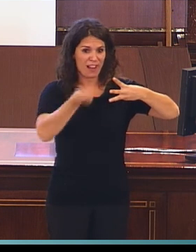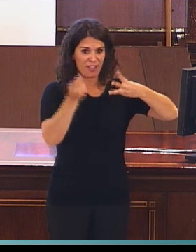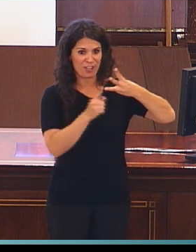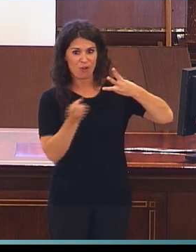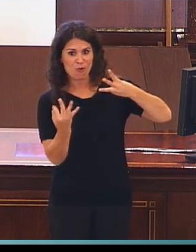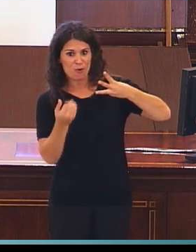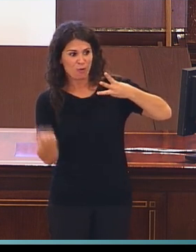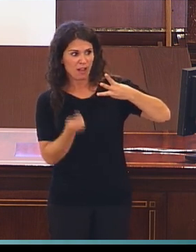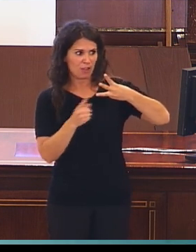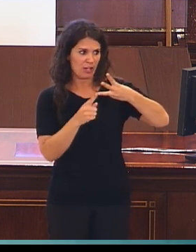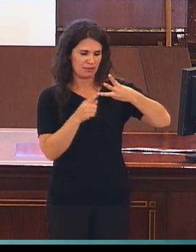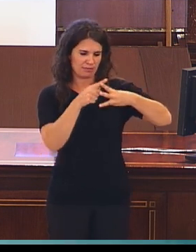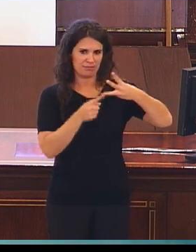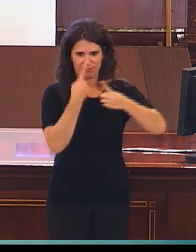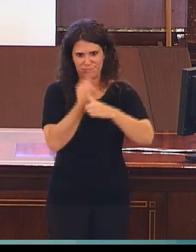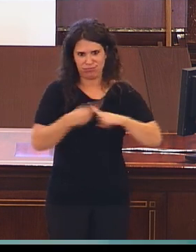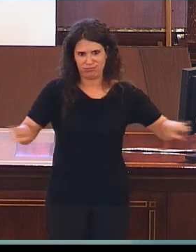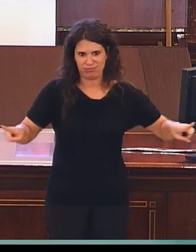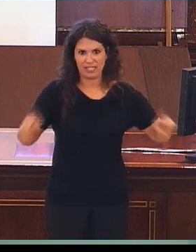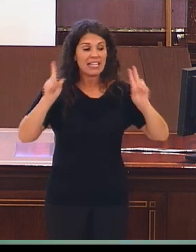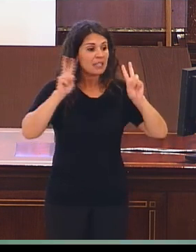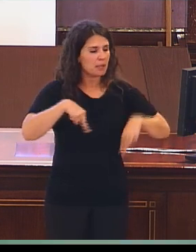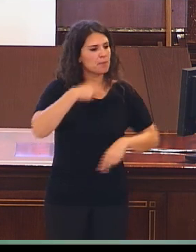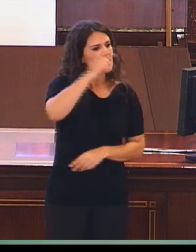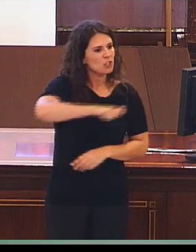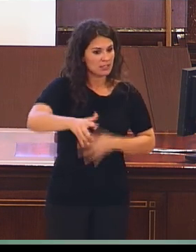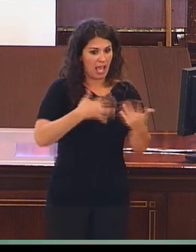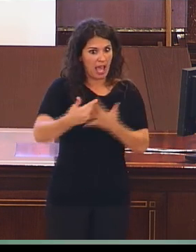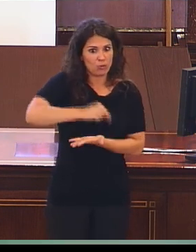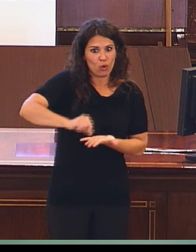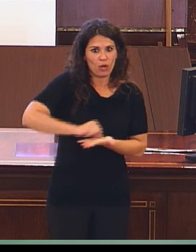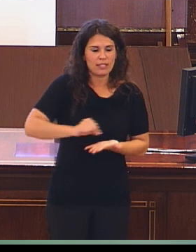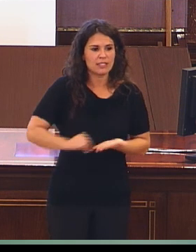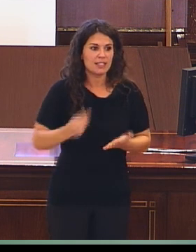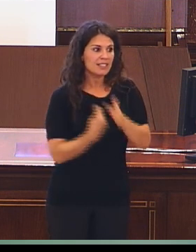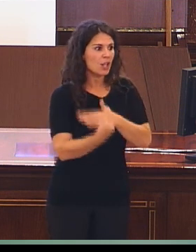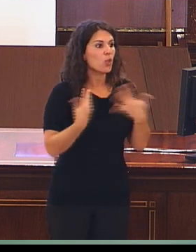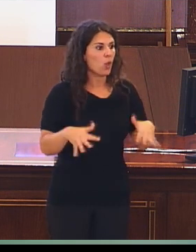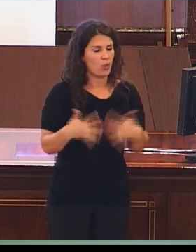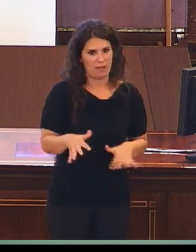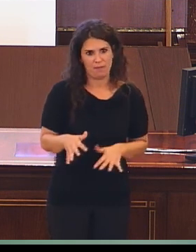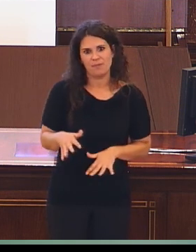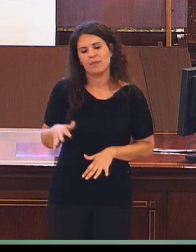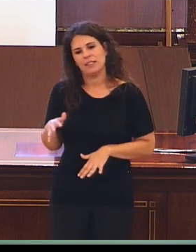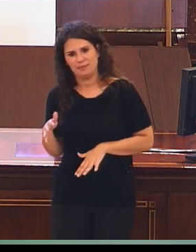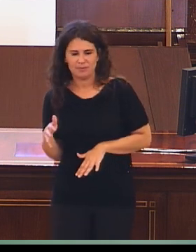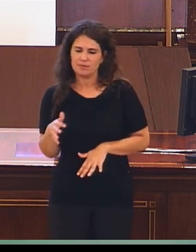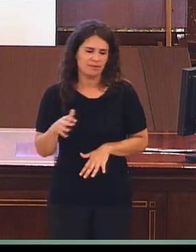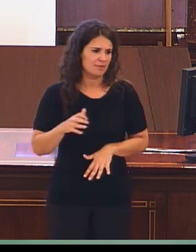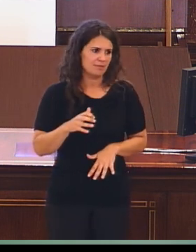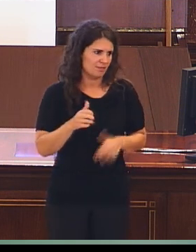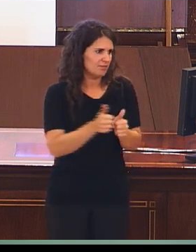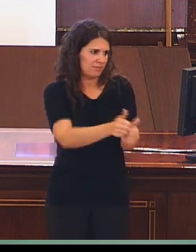Si vemos la nacionalidad de los autores, encontramos que, bueno, que España está ahí entre los primeros, pero de nuevo a gran